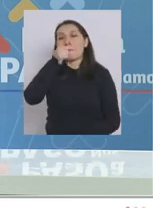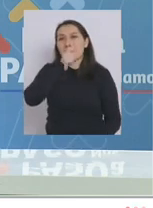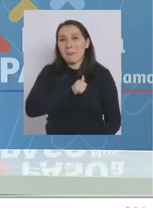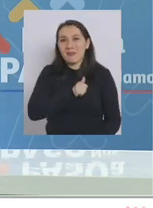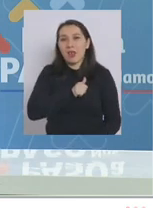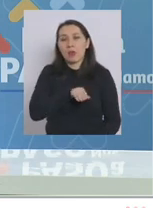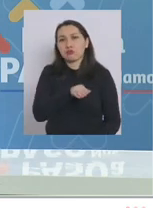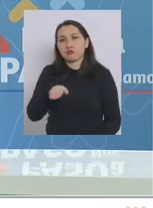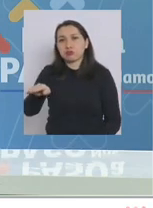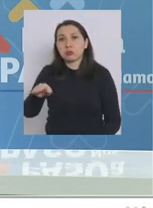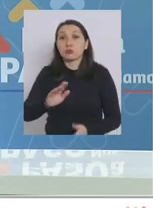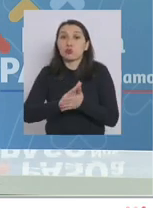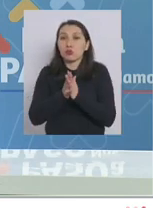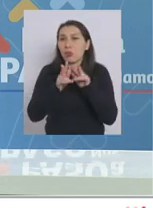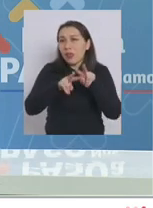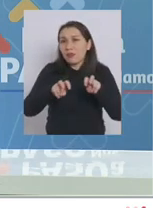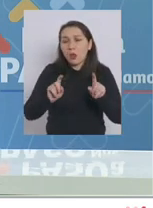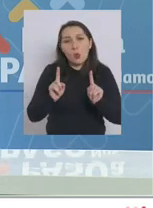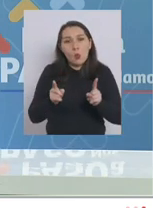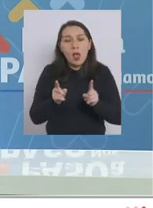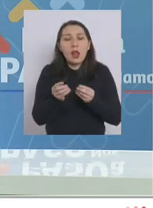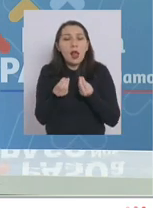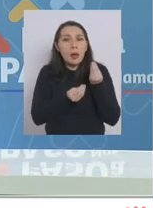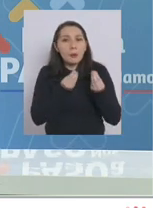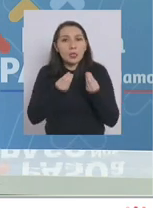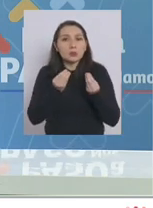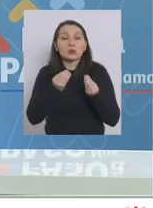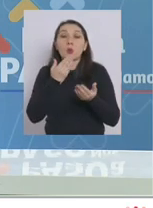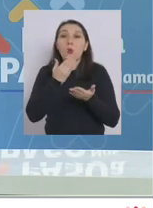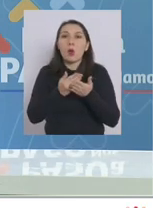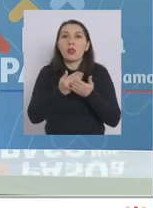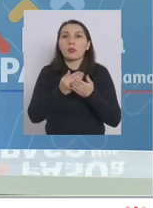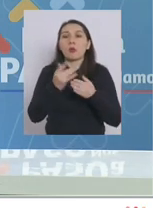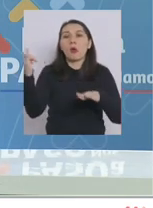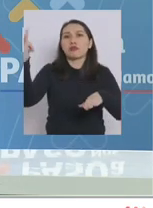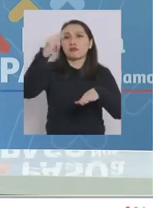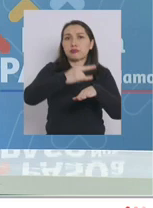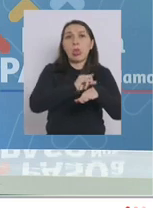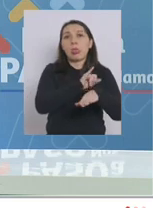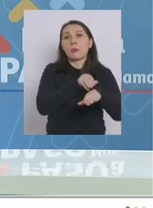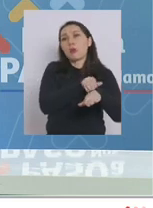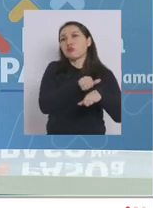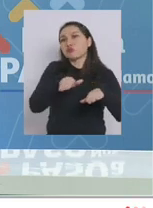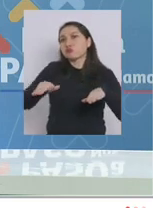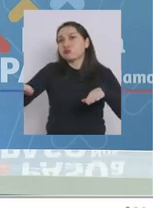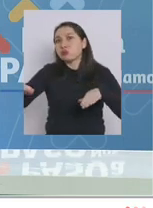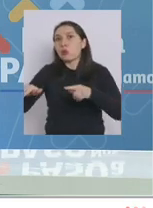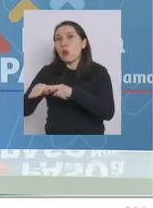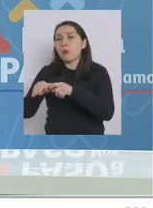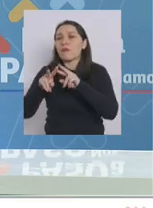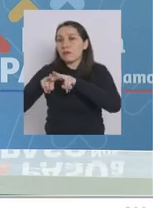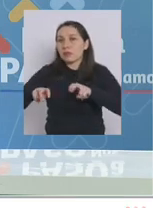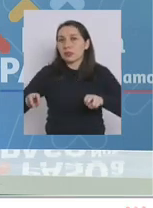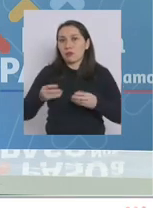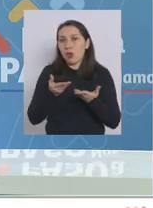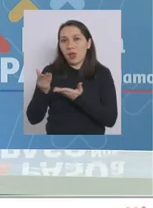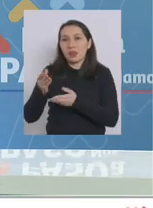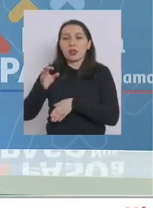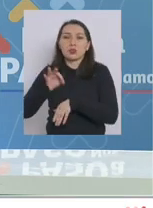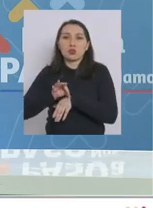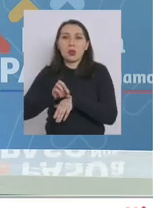pero se está haciendo toda la investigación epidemiológica en relación a ese tema y por eso quiero dejarle la palabra a la doctora Pizarro para que